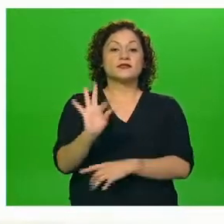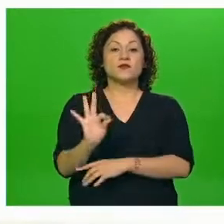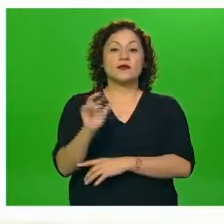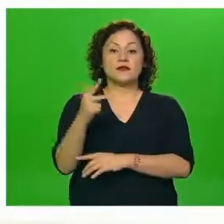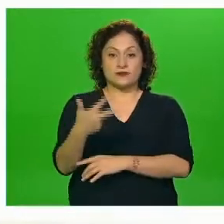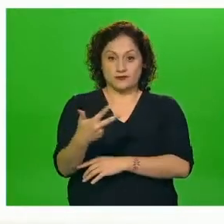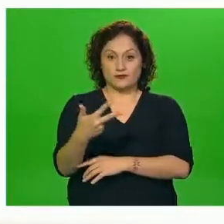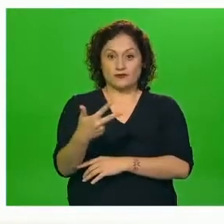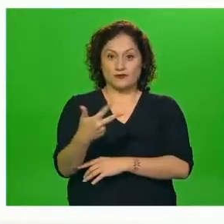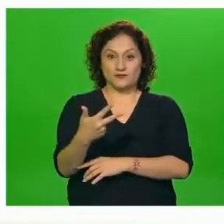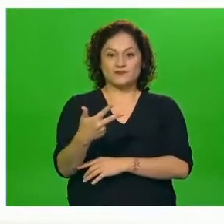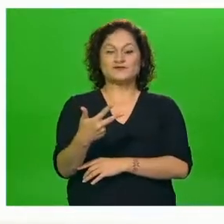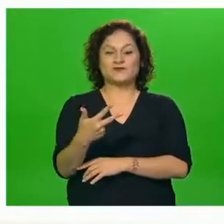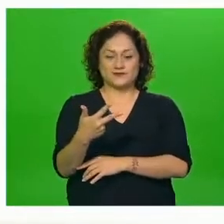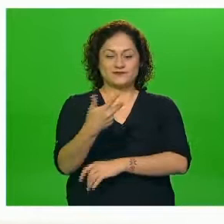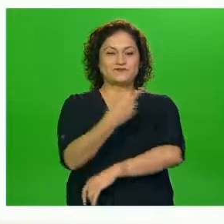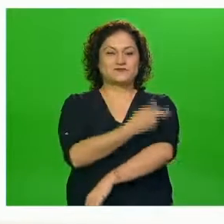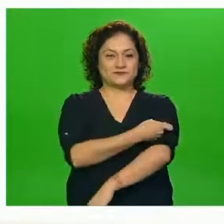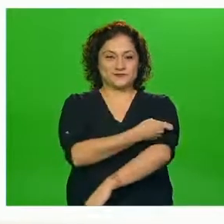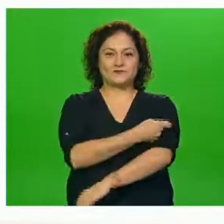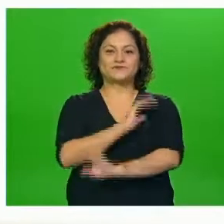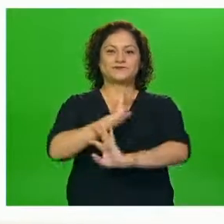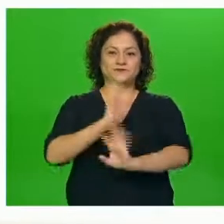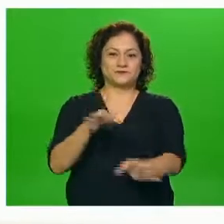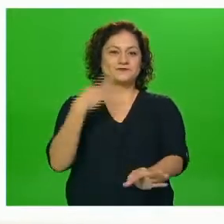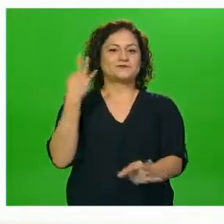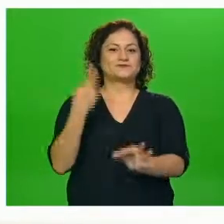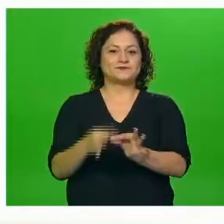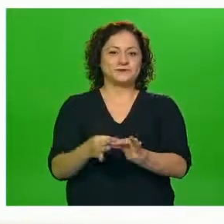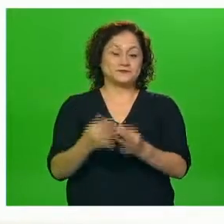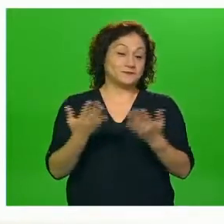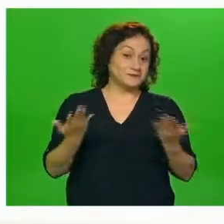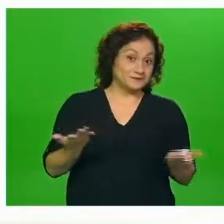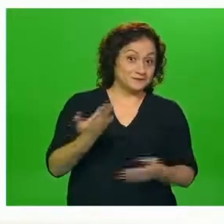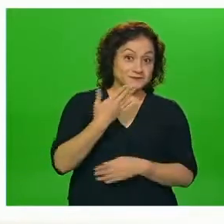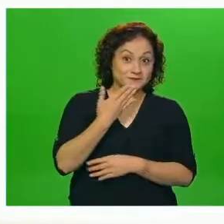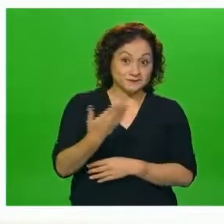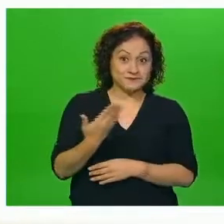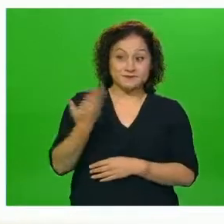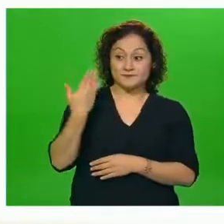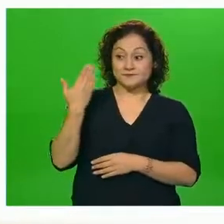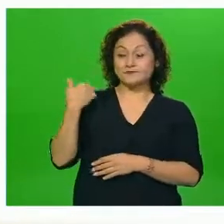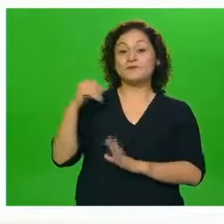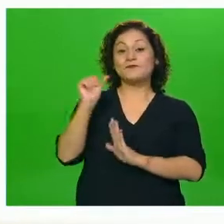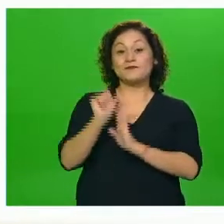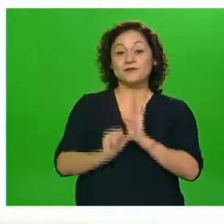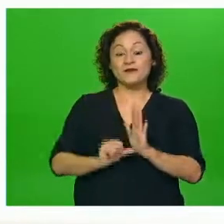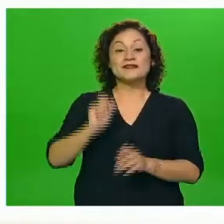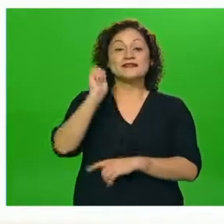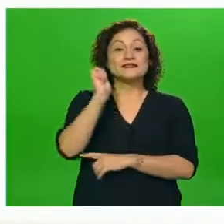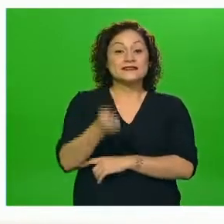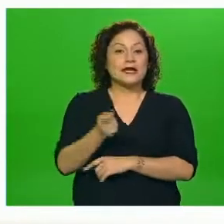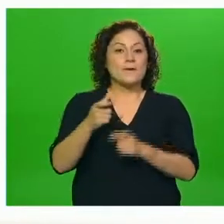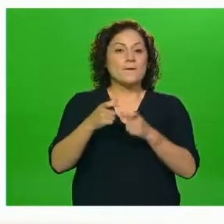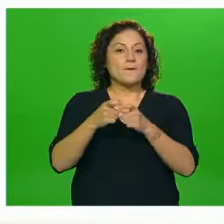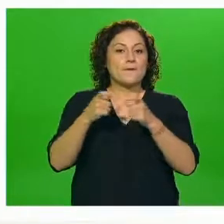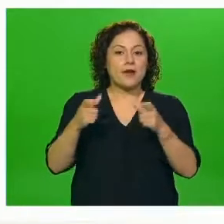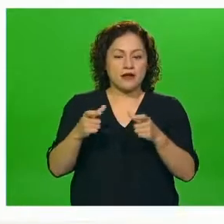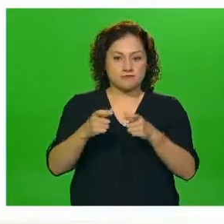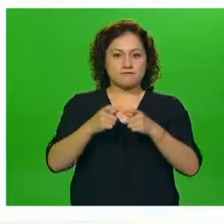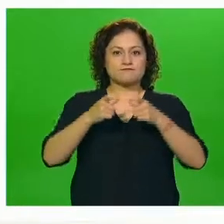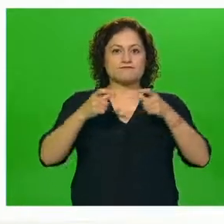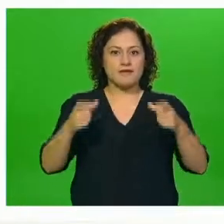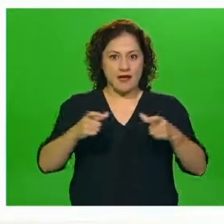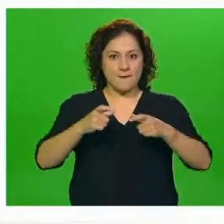dosis. Lo cual pues como ustedes mismos han visto en los últimos meses se ha incrementado día con día,